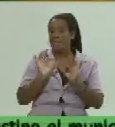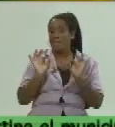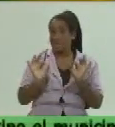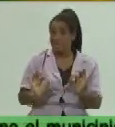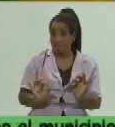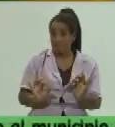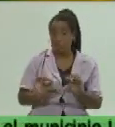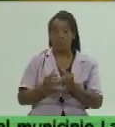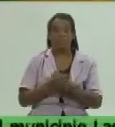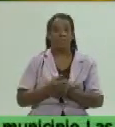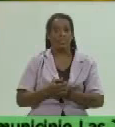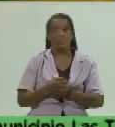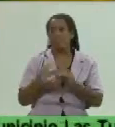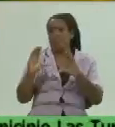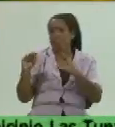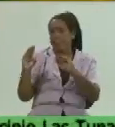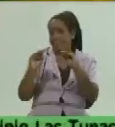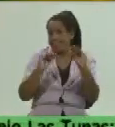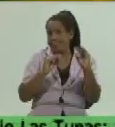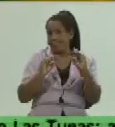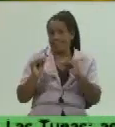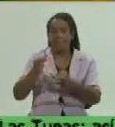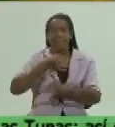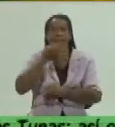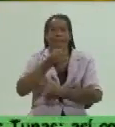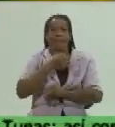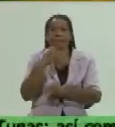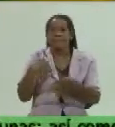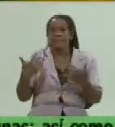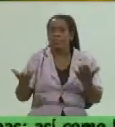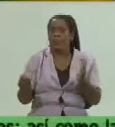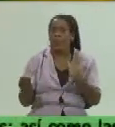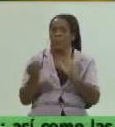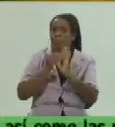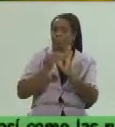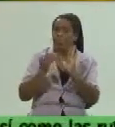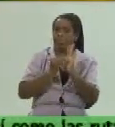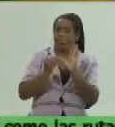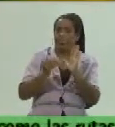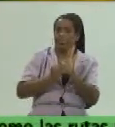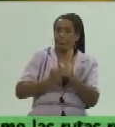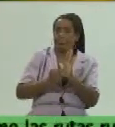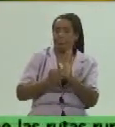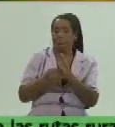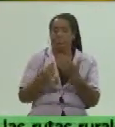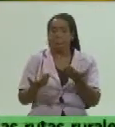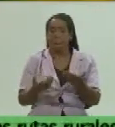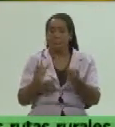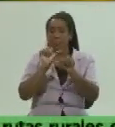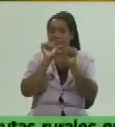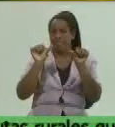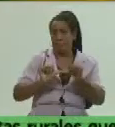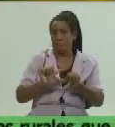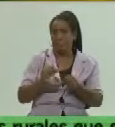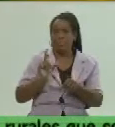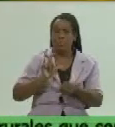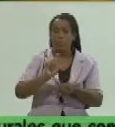de eso se ha hablado aquí se ha estado explicando como se ha estado implementando diremos en los últimos días